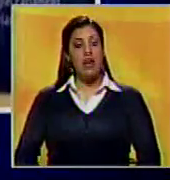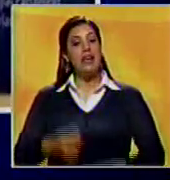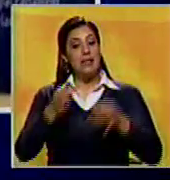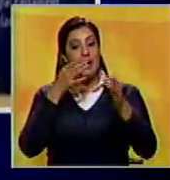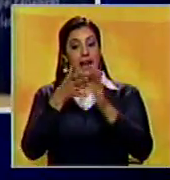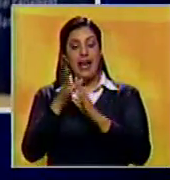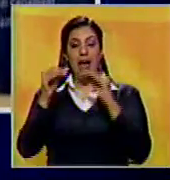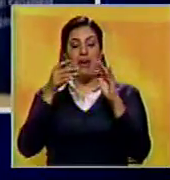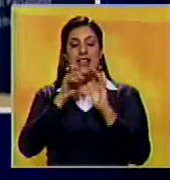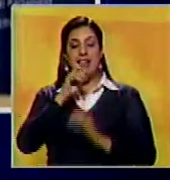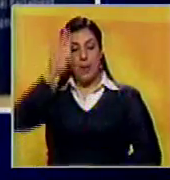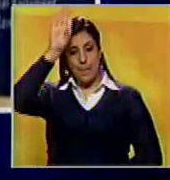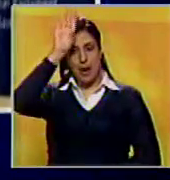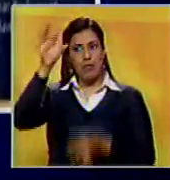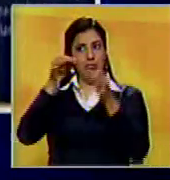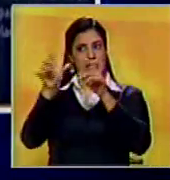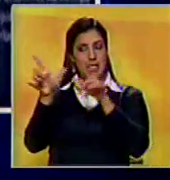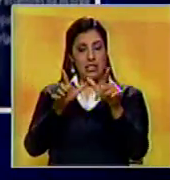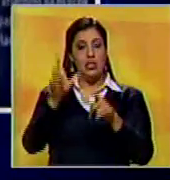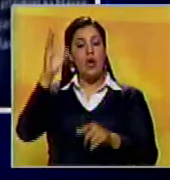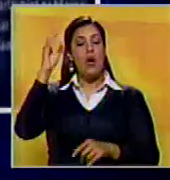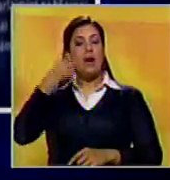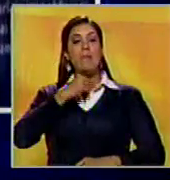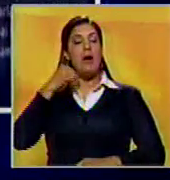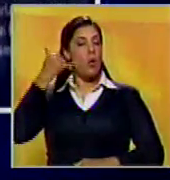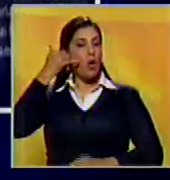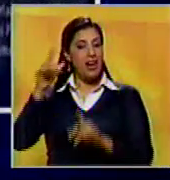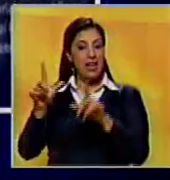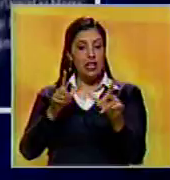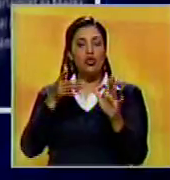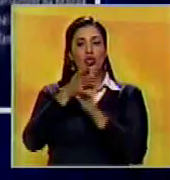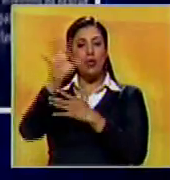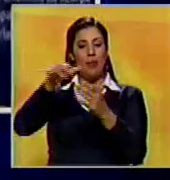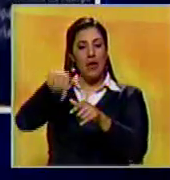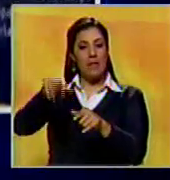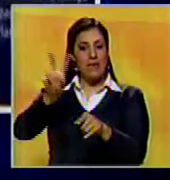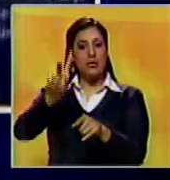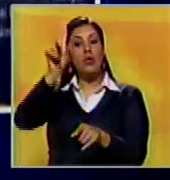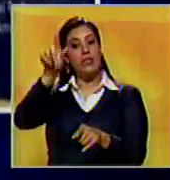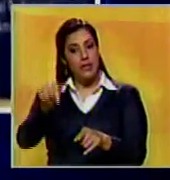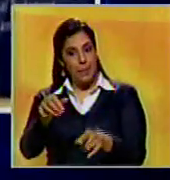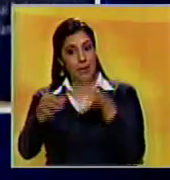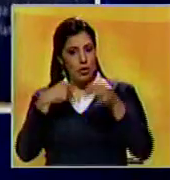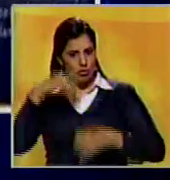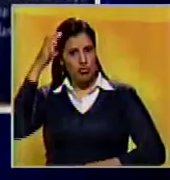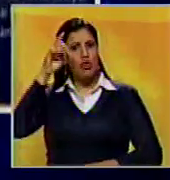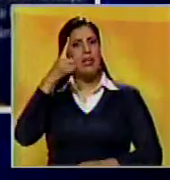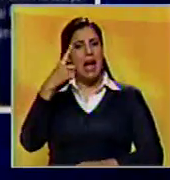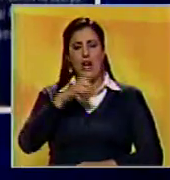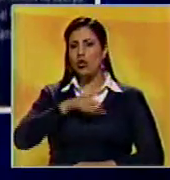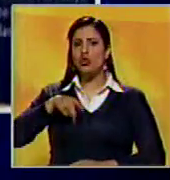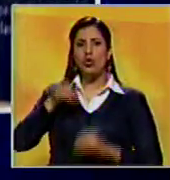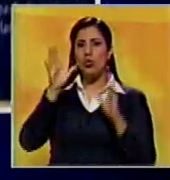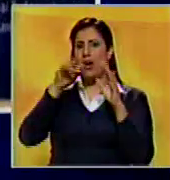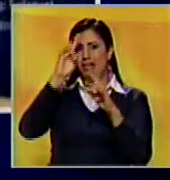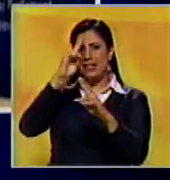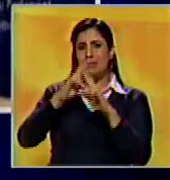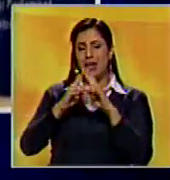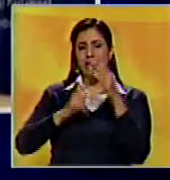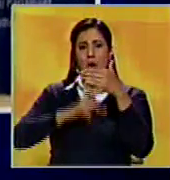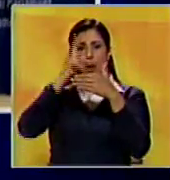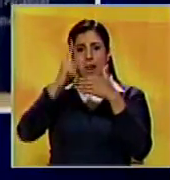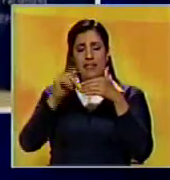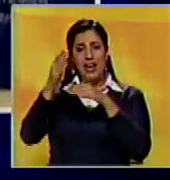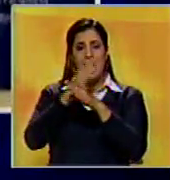Reveló que habló con el Papa Francisco y con Monseñor Pietro Parolin sobre Venezuela y aseguró que están conscientes de que no se ha cumplido con la agenda